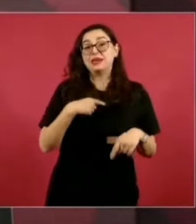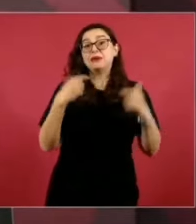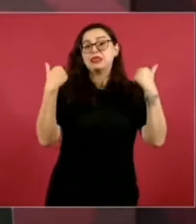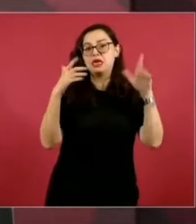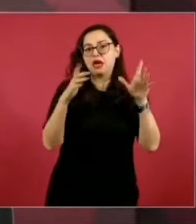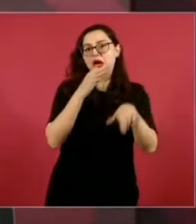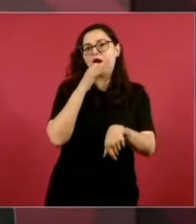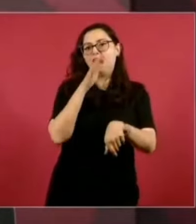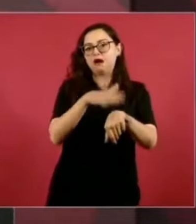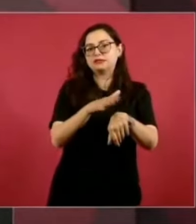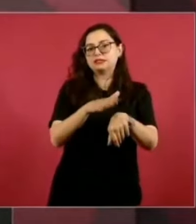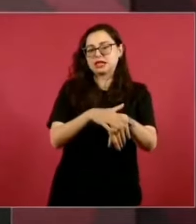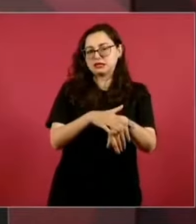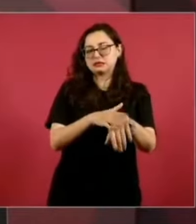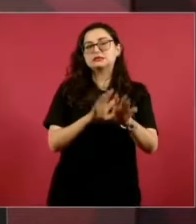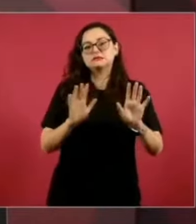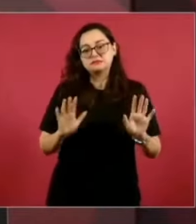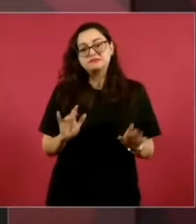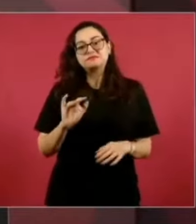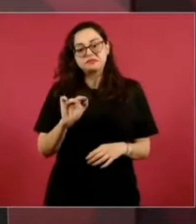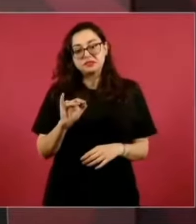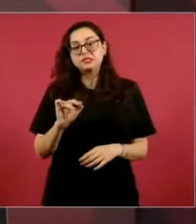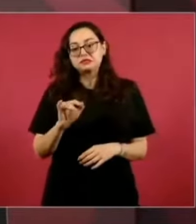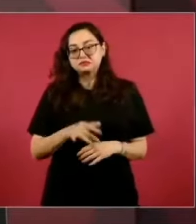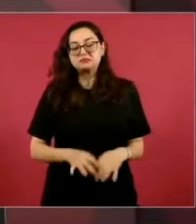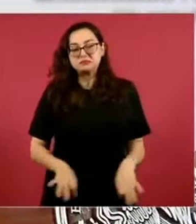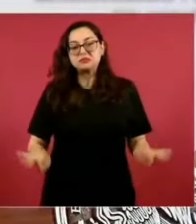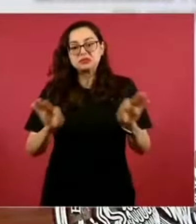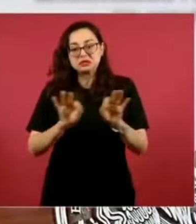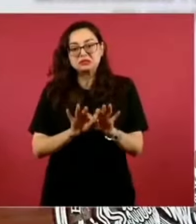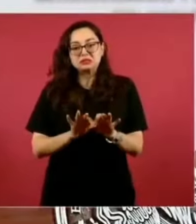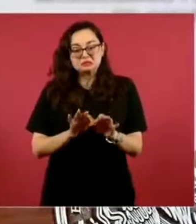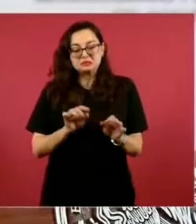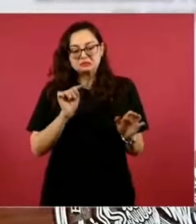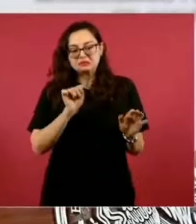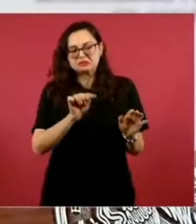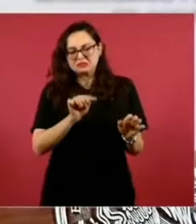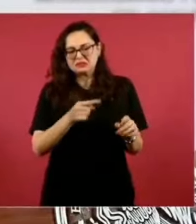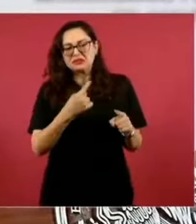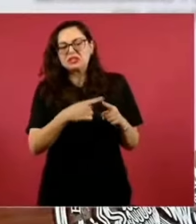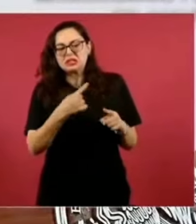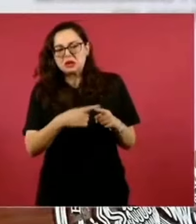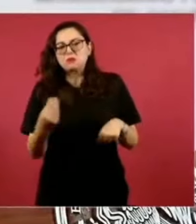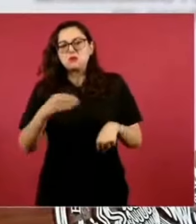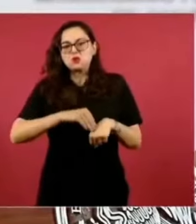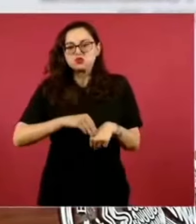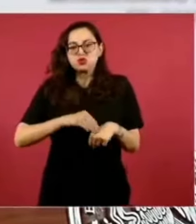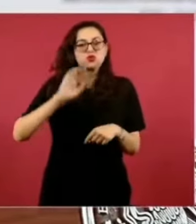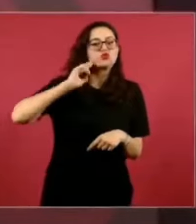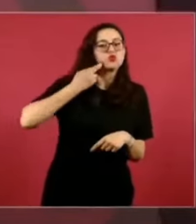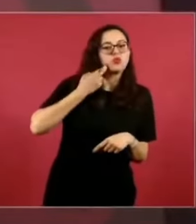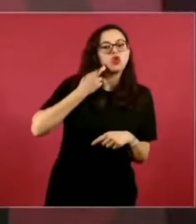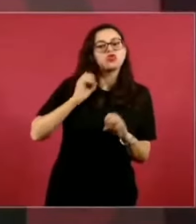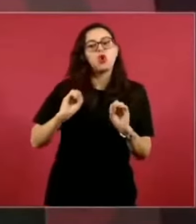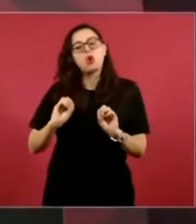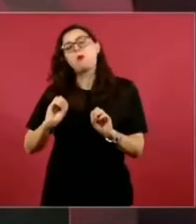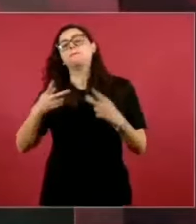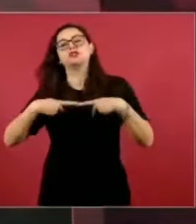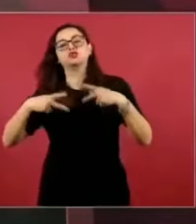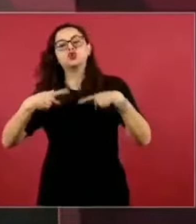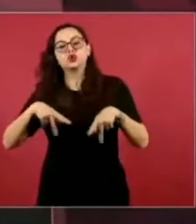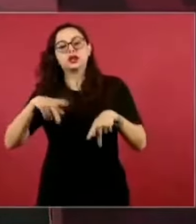Eso sí sería importante. Ya ven, antes en la prensa escrita